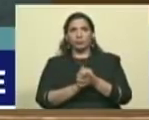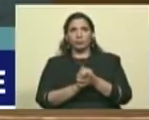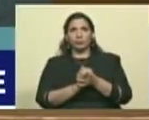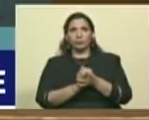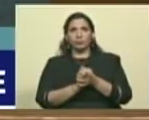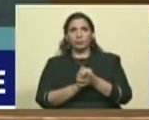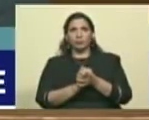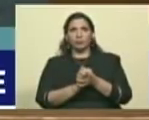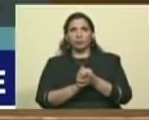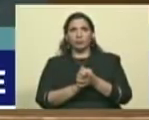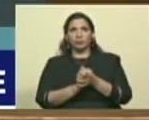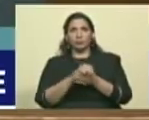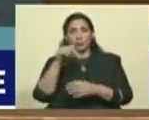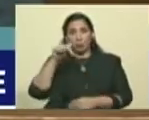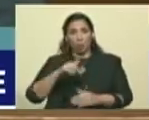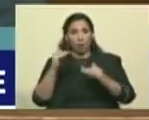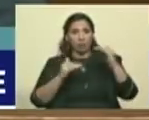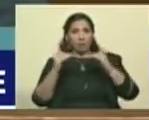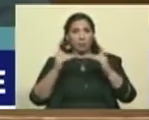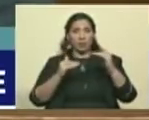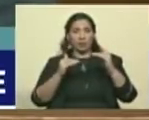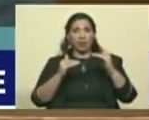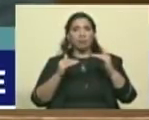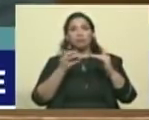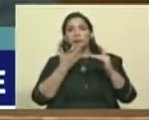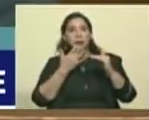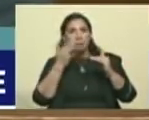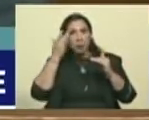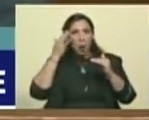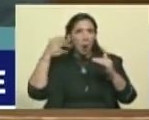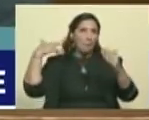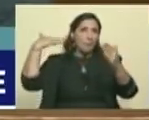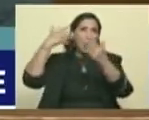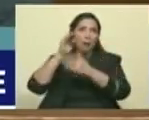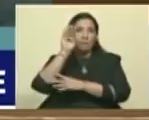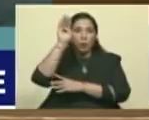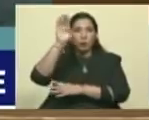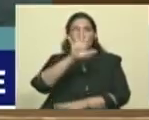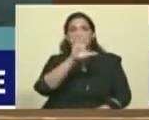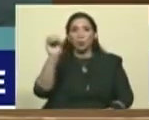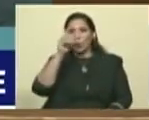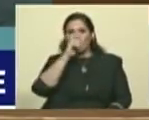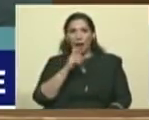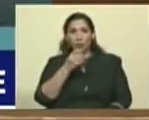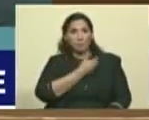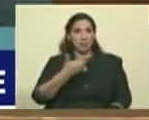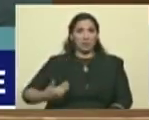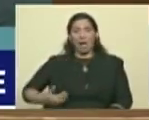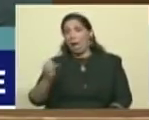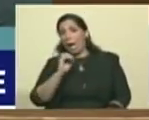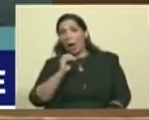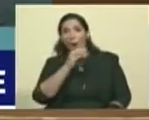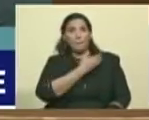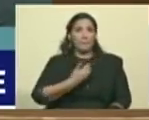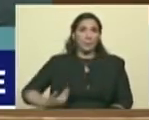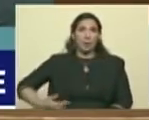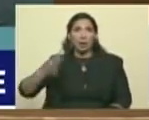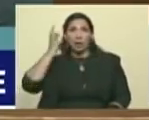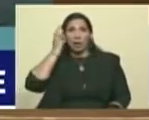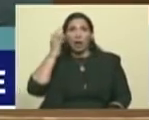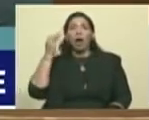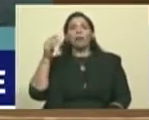Hoy dependerá que dentro de 50 años el presidente o la presidenta de Venezuela sea un